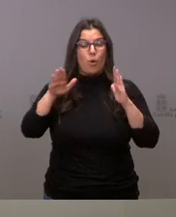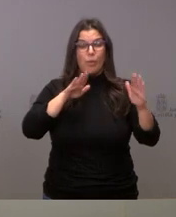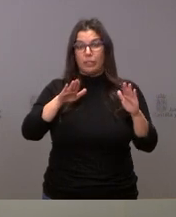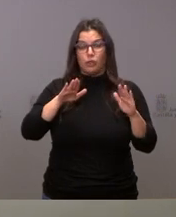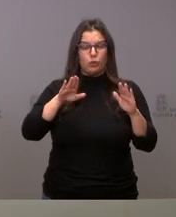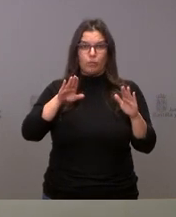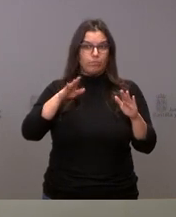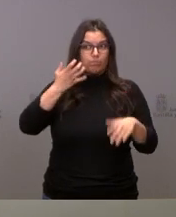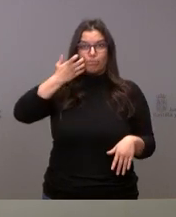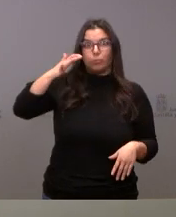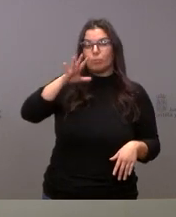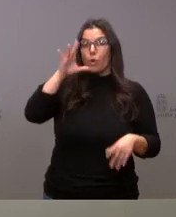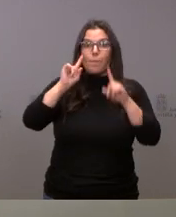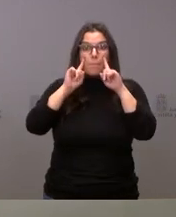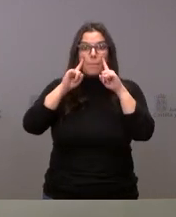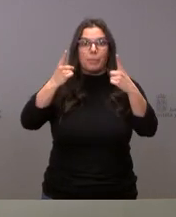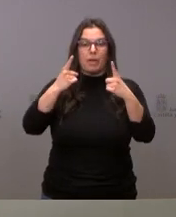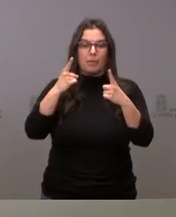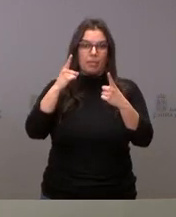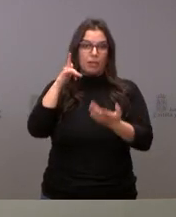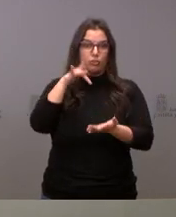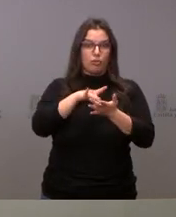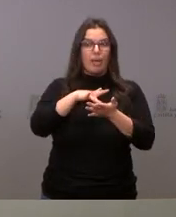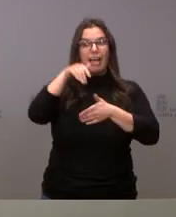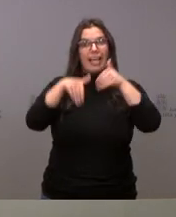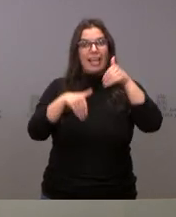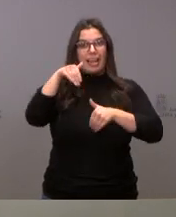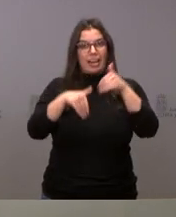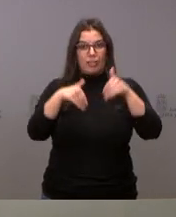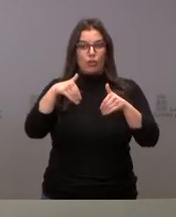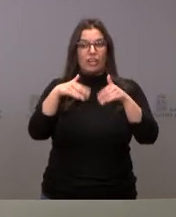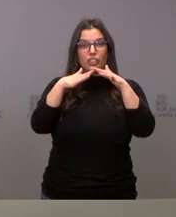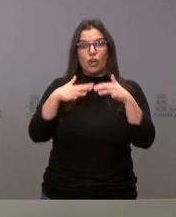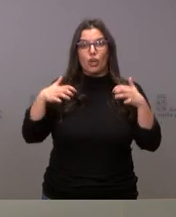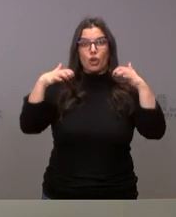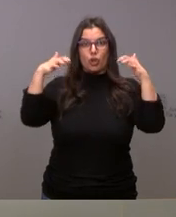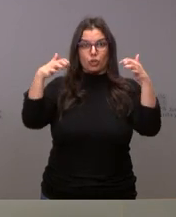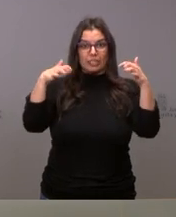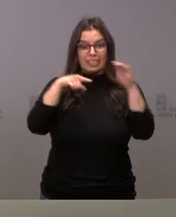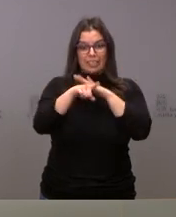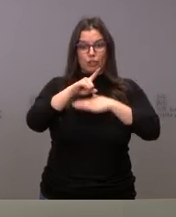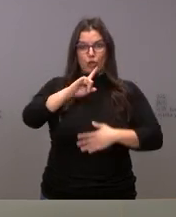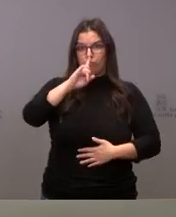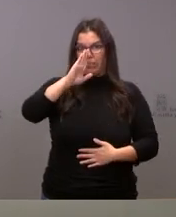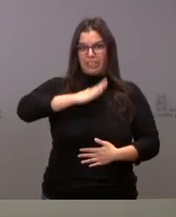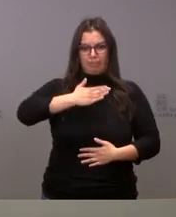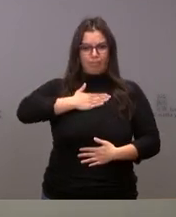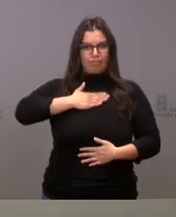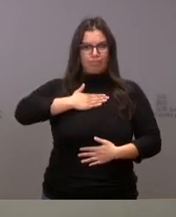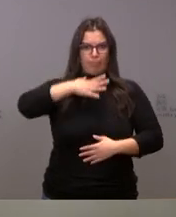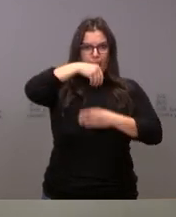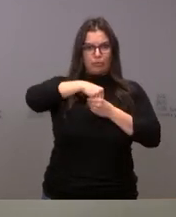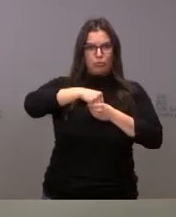vez que se organizan elecciones a cortes de Castilla y León desde la gestión directamente de la comunidad sin